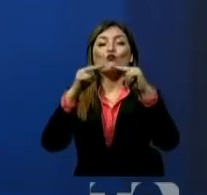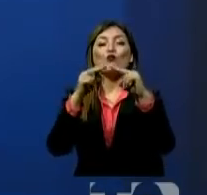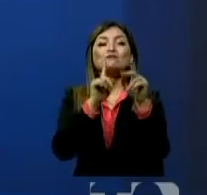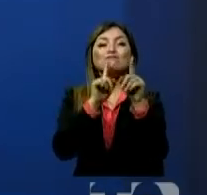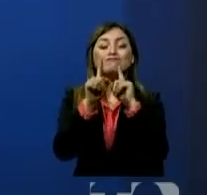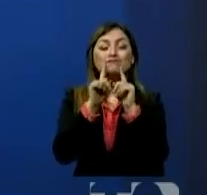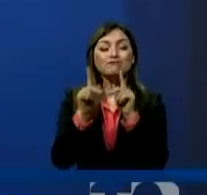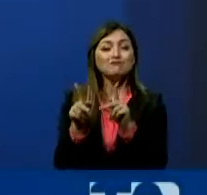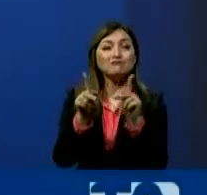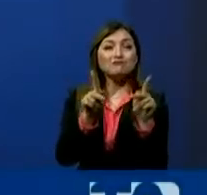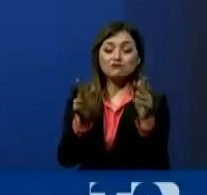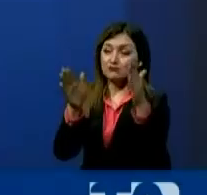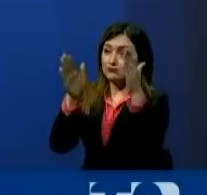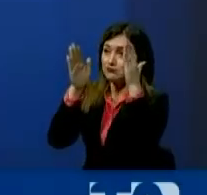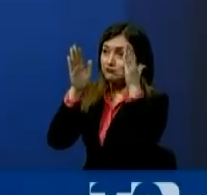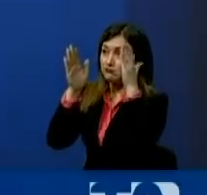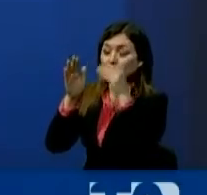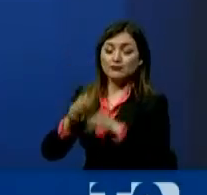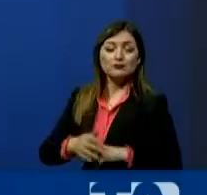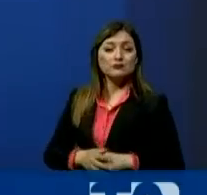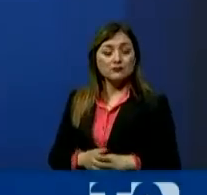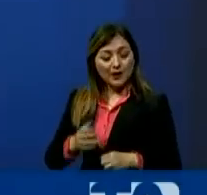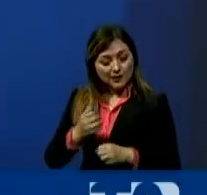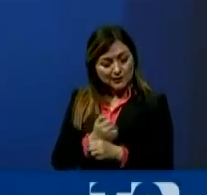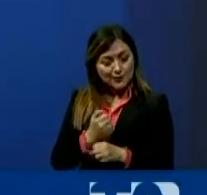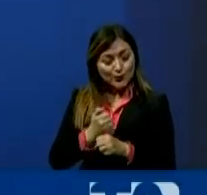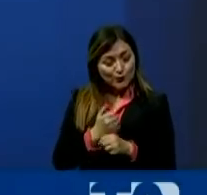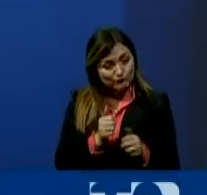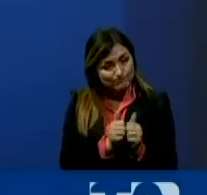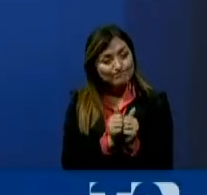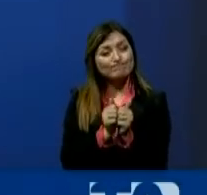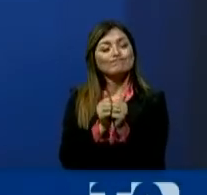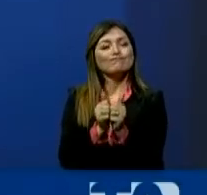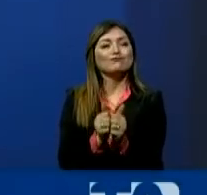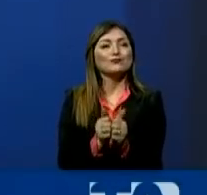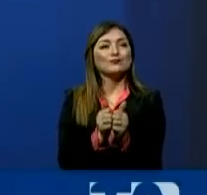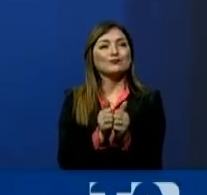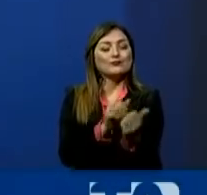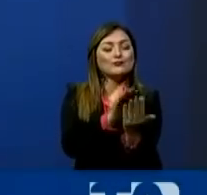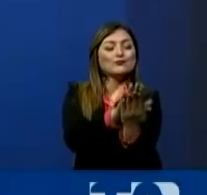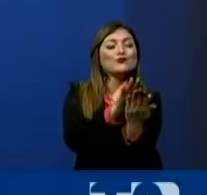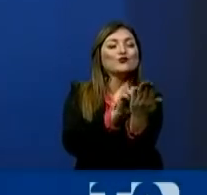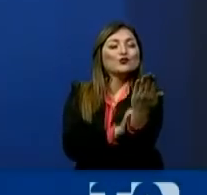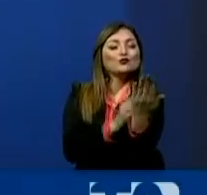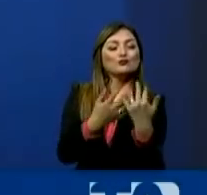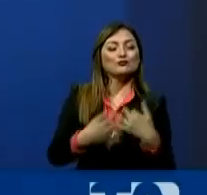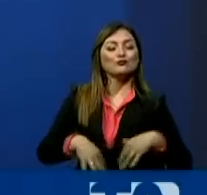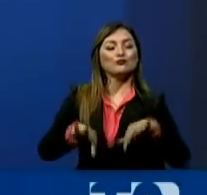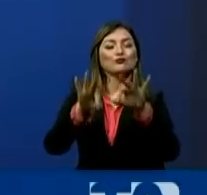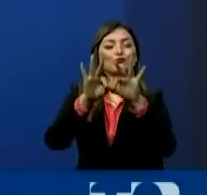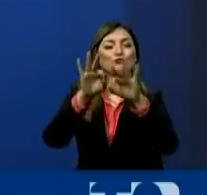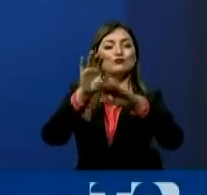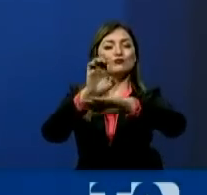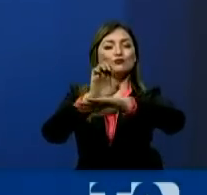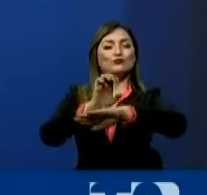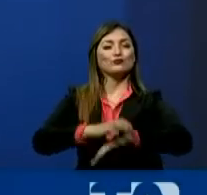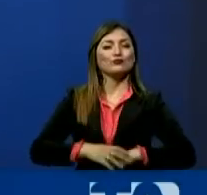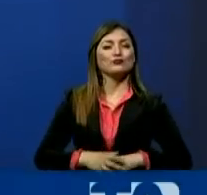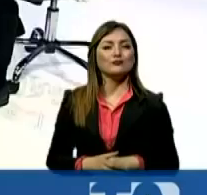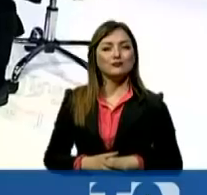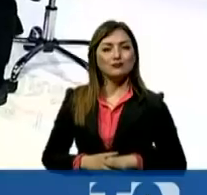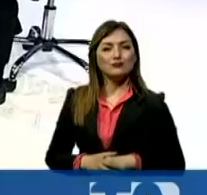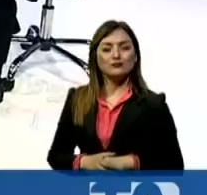de diálogo y llegar a trabajar de manera conjunta por los proyectos importantes de nuestro país.